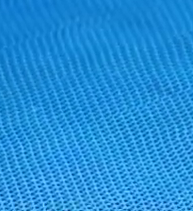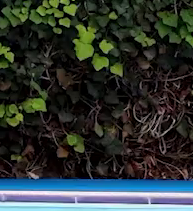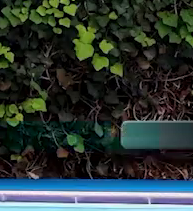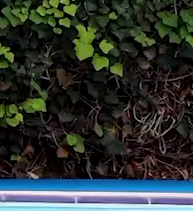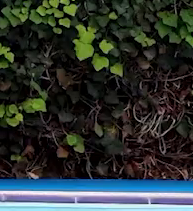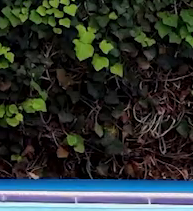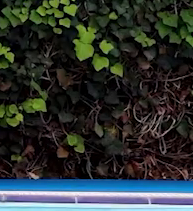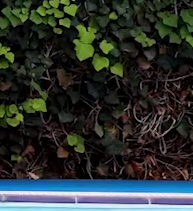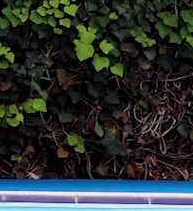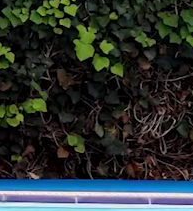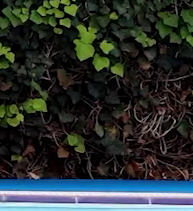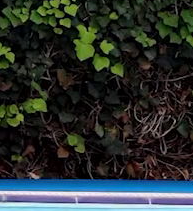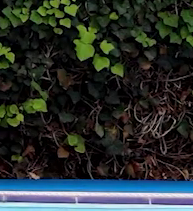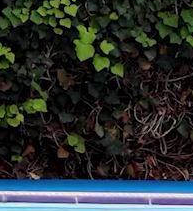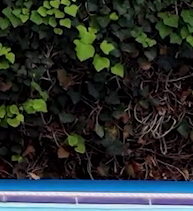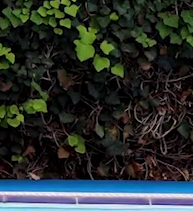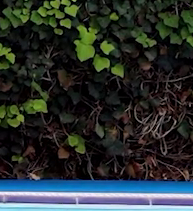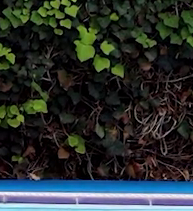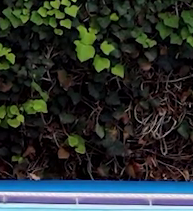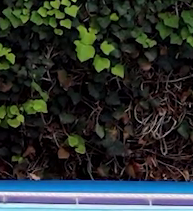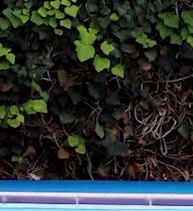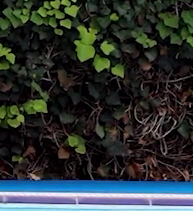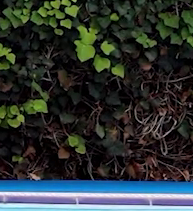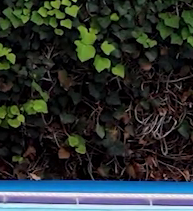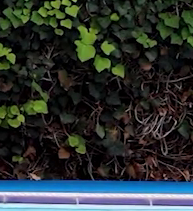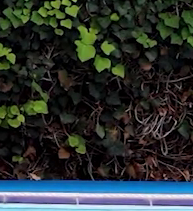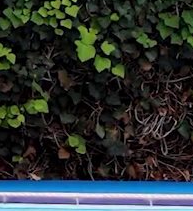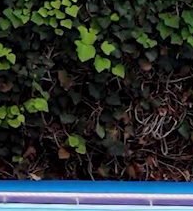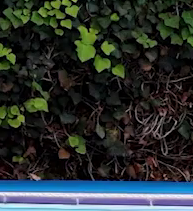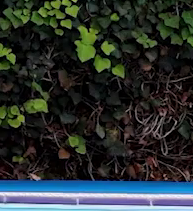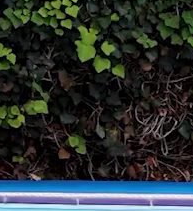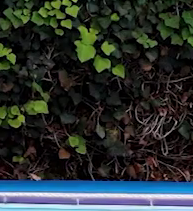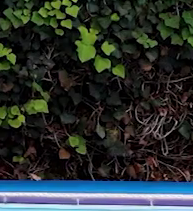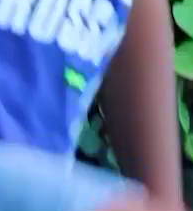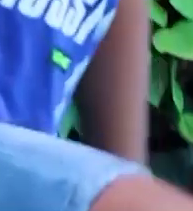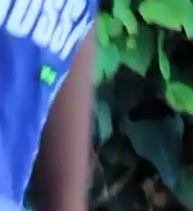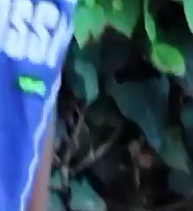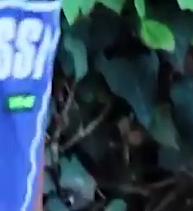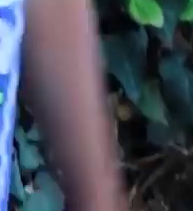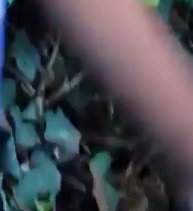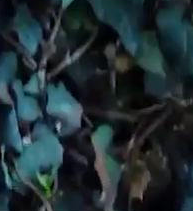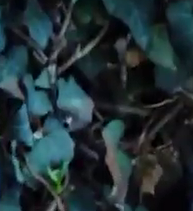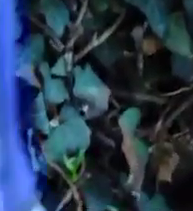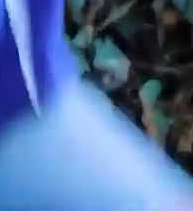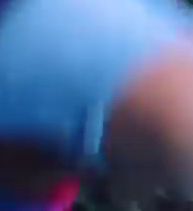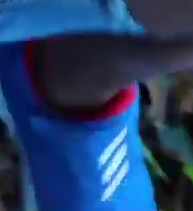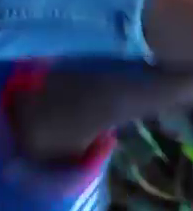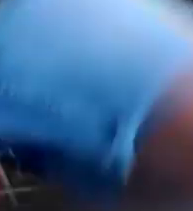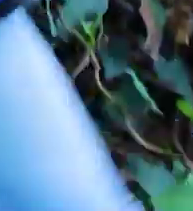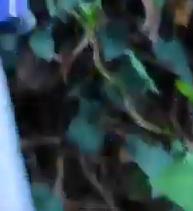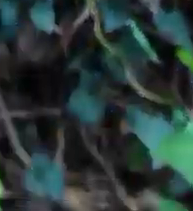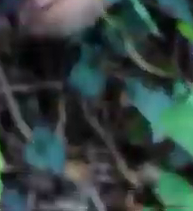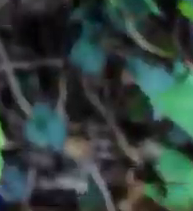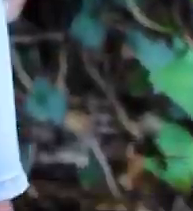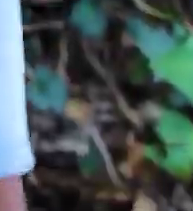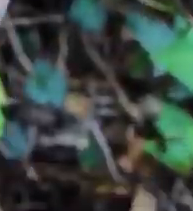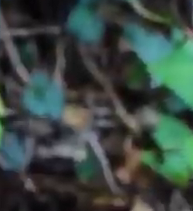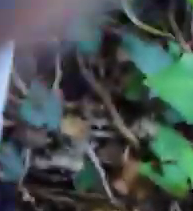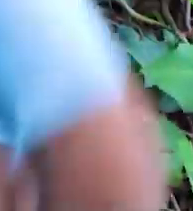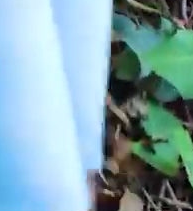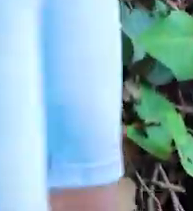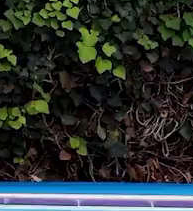Nos ponemos en posición y elevamos rodilla derecha, mano derecha. Muy bien. Izquierda.